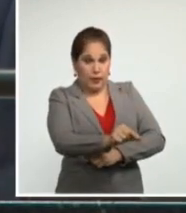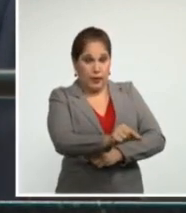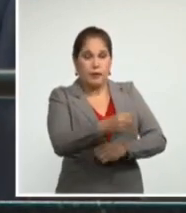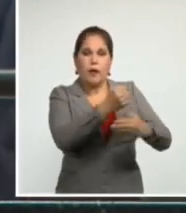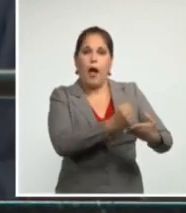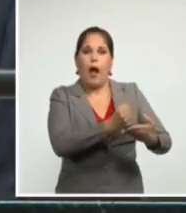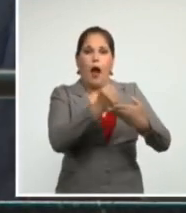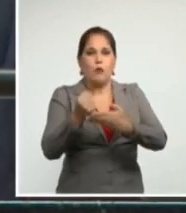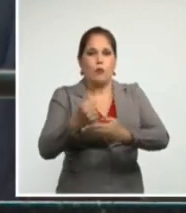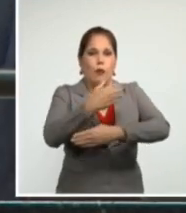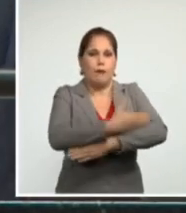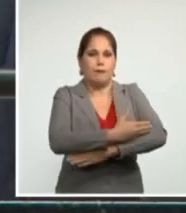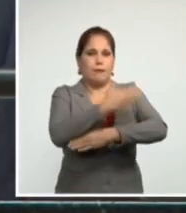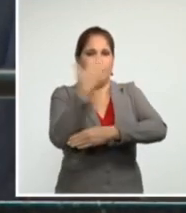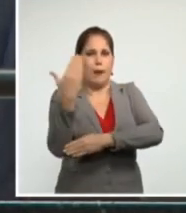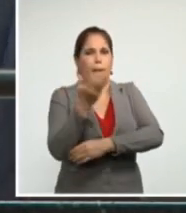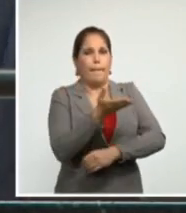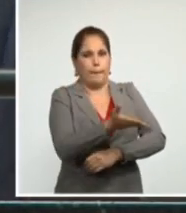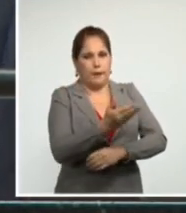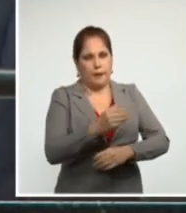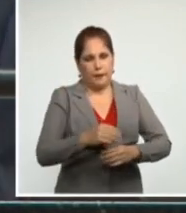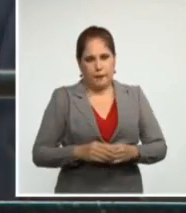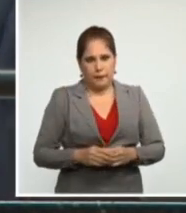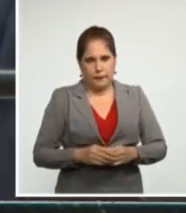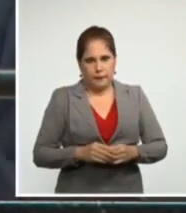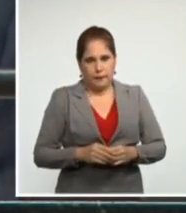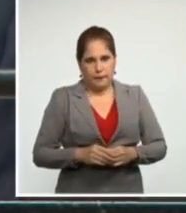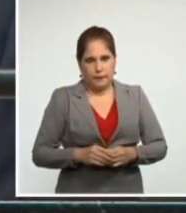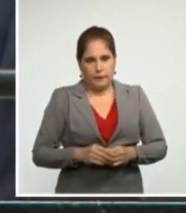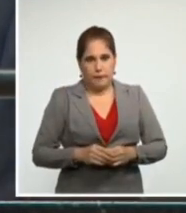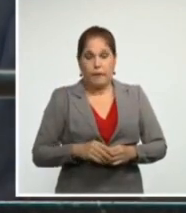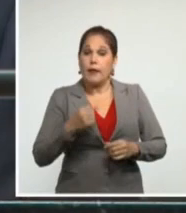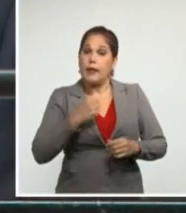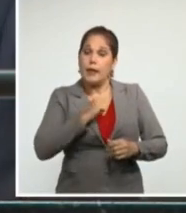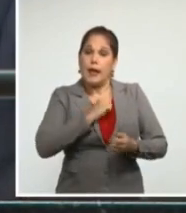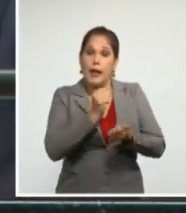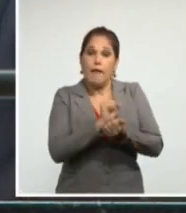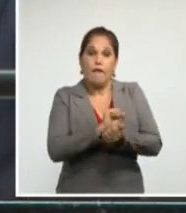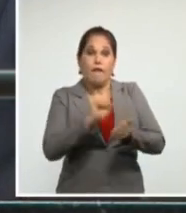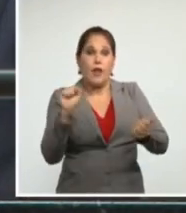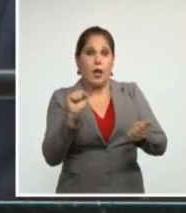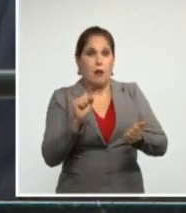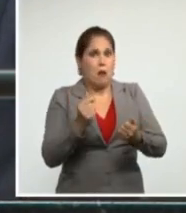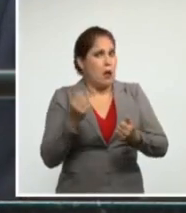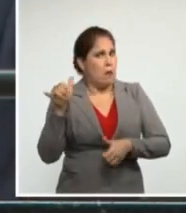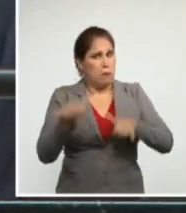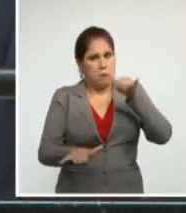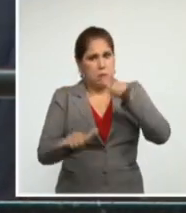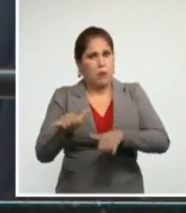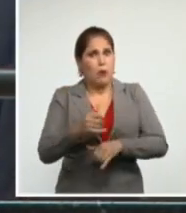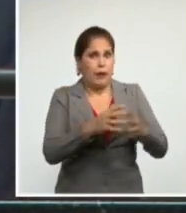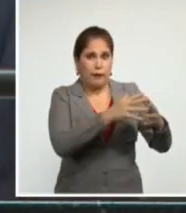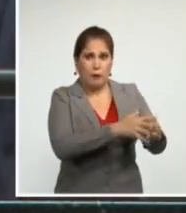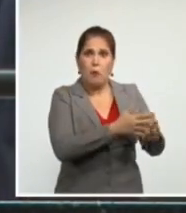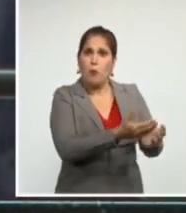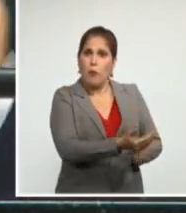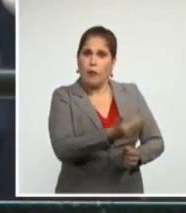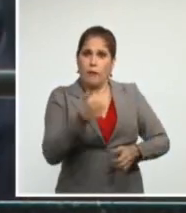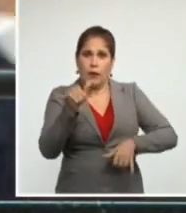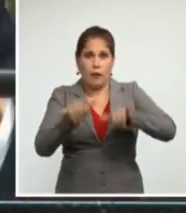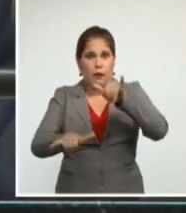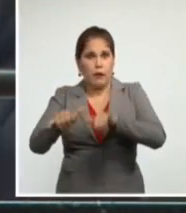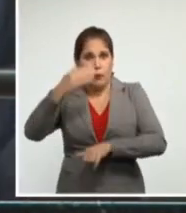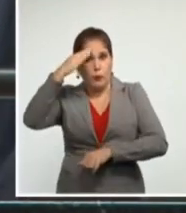levantamiento del bloqueo y su libertad de viajar a la isla y que los cubanos que